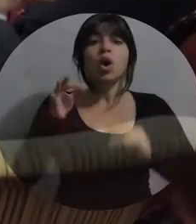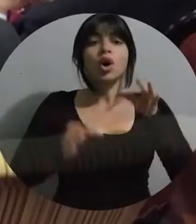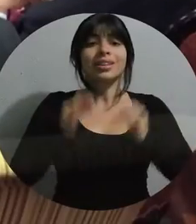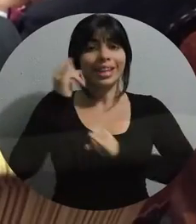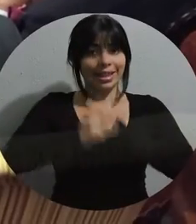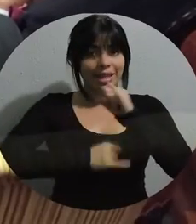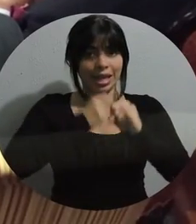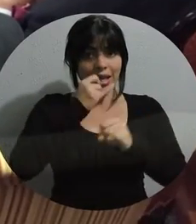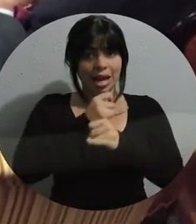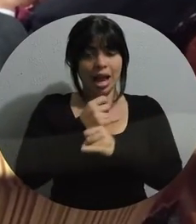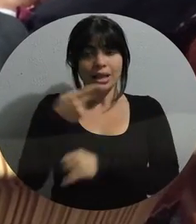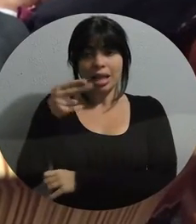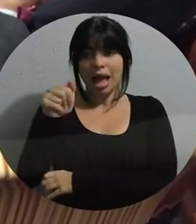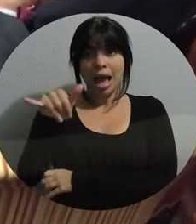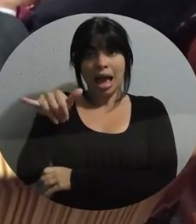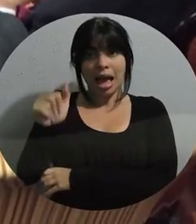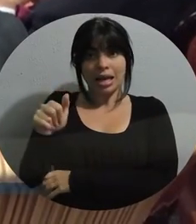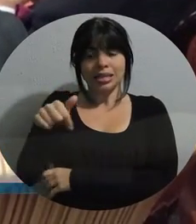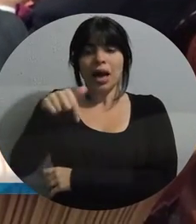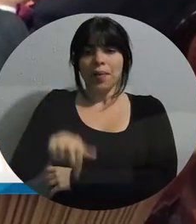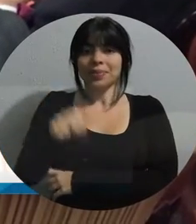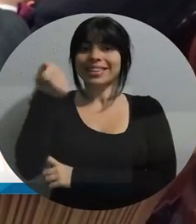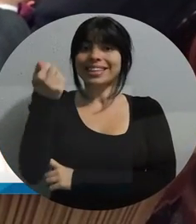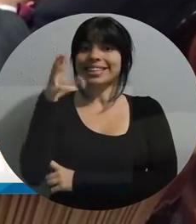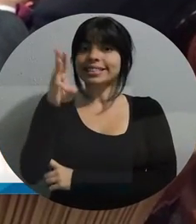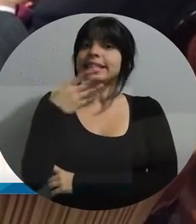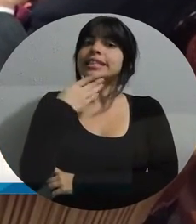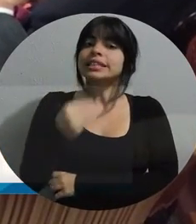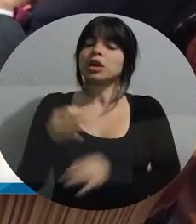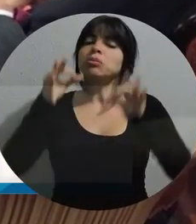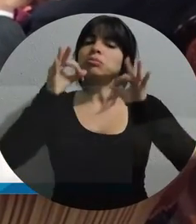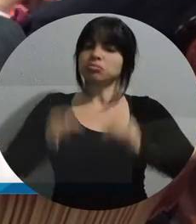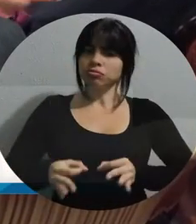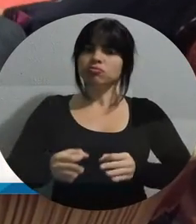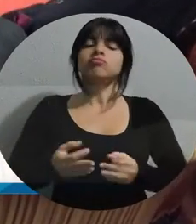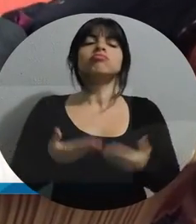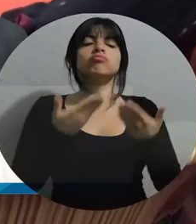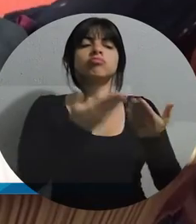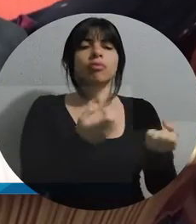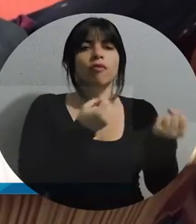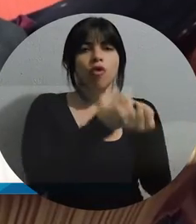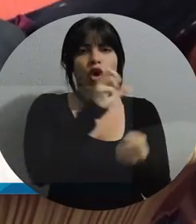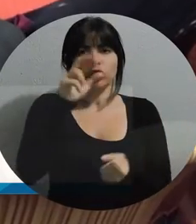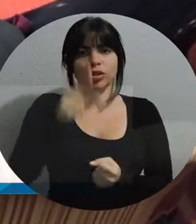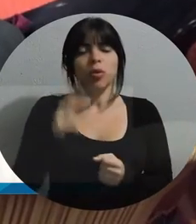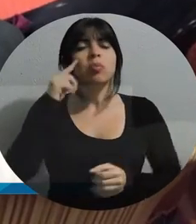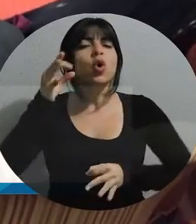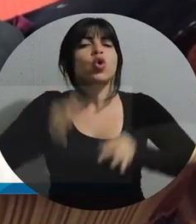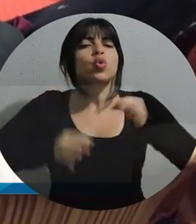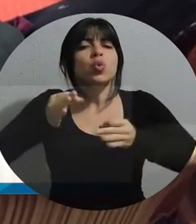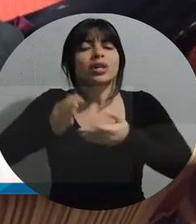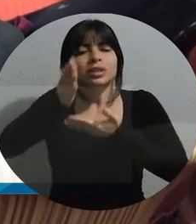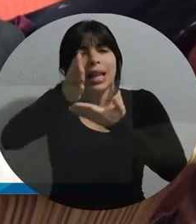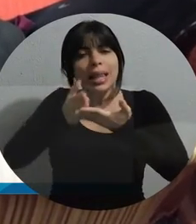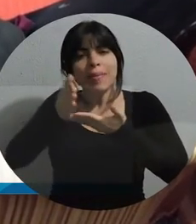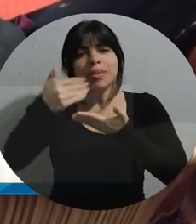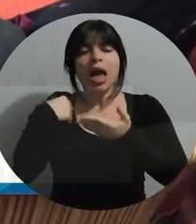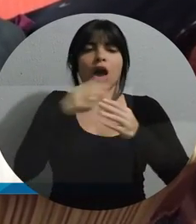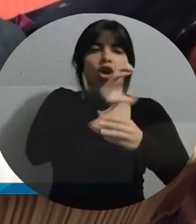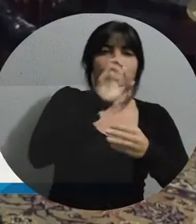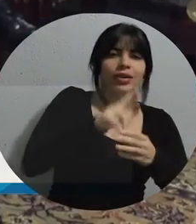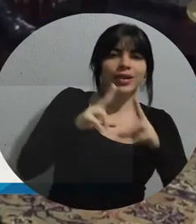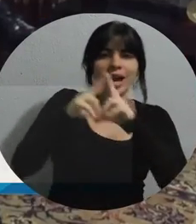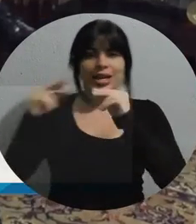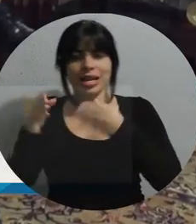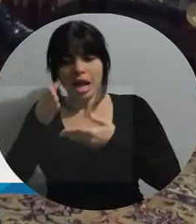La Corte Internacional de Justicia de la Haya resolvió este 16 de diciembre a favor de Costa Rica el juicio limítrofe que sostenía con Nicaragua